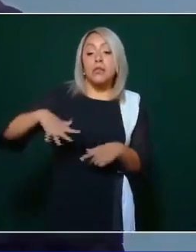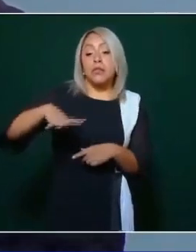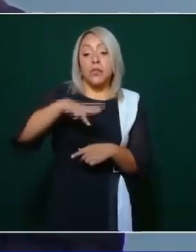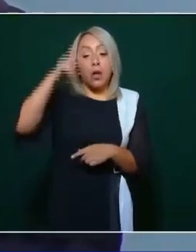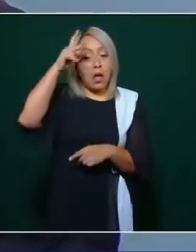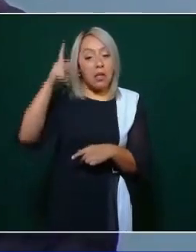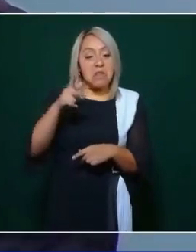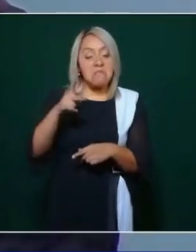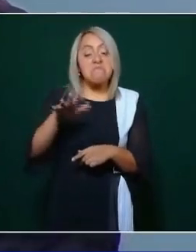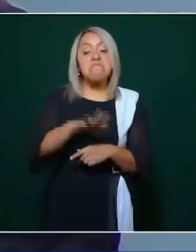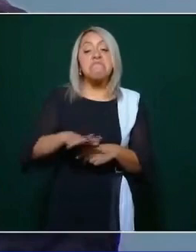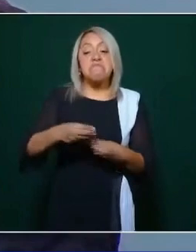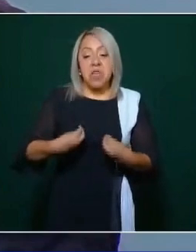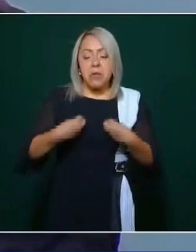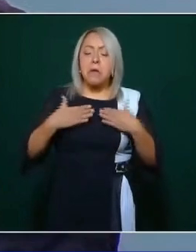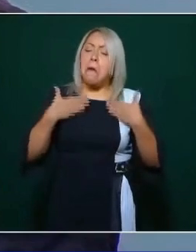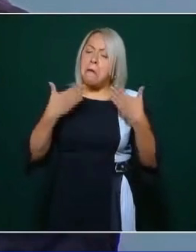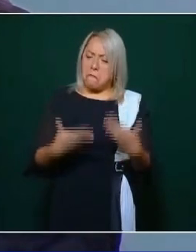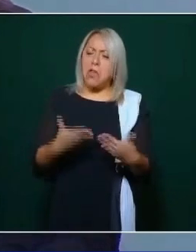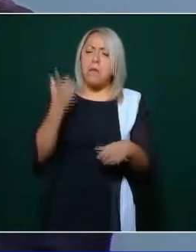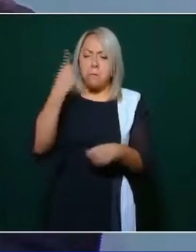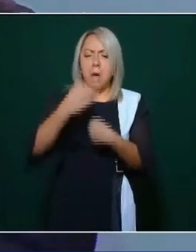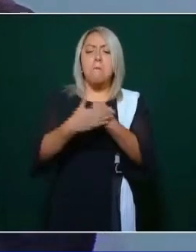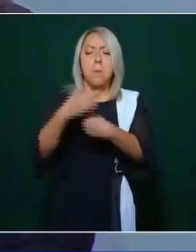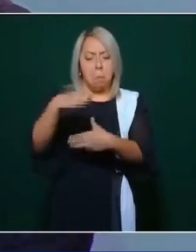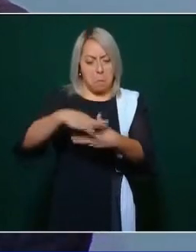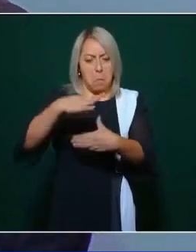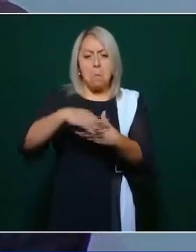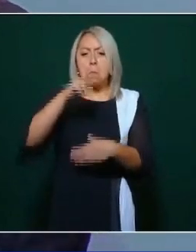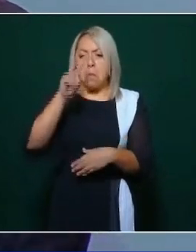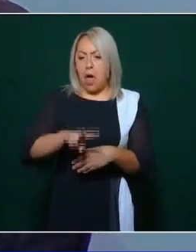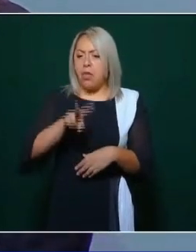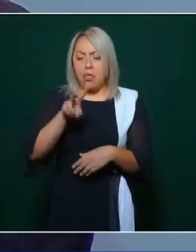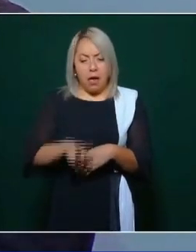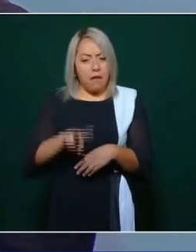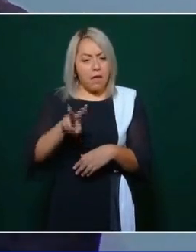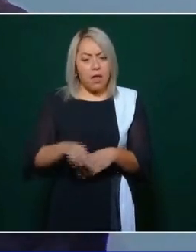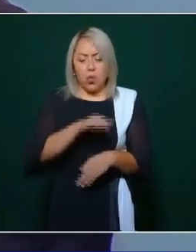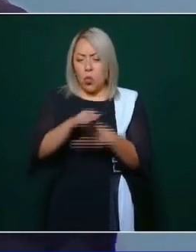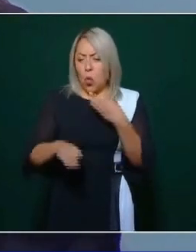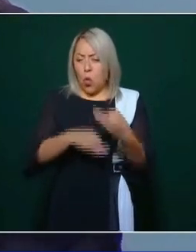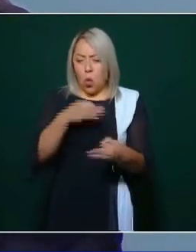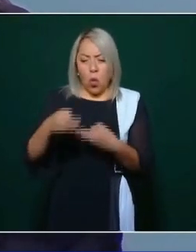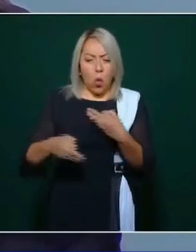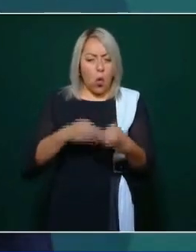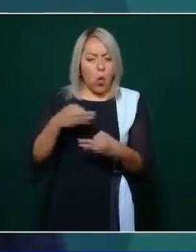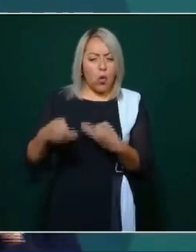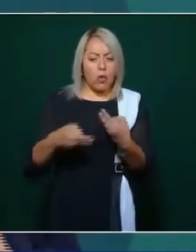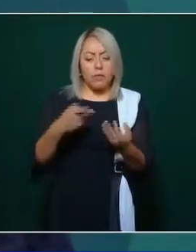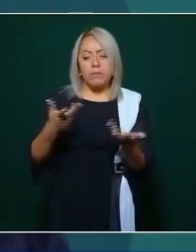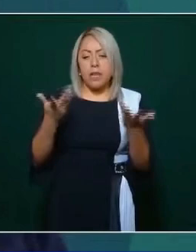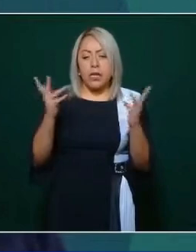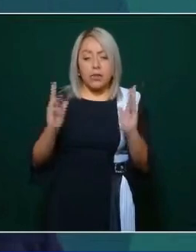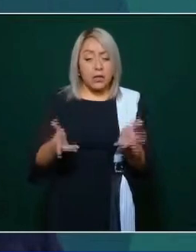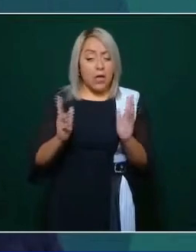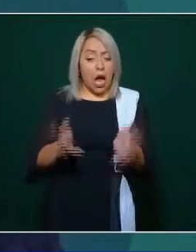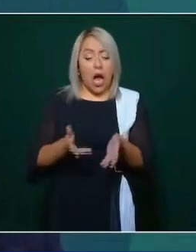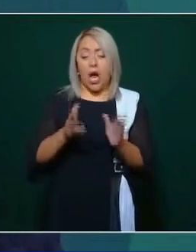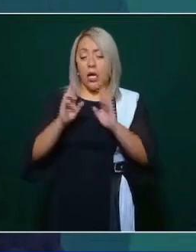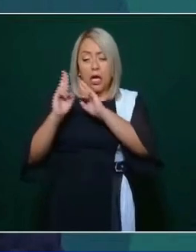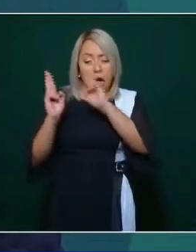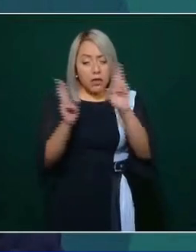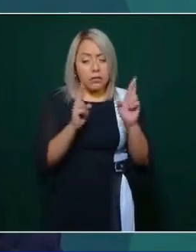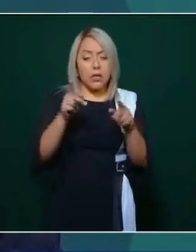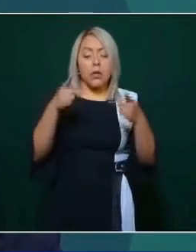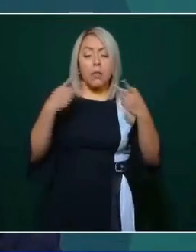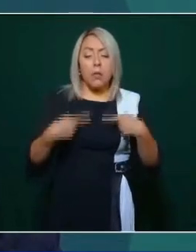decir y este y garantizar de que se va a respetar la